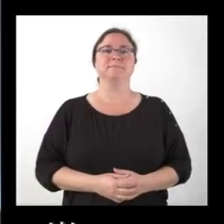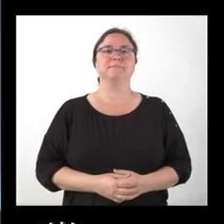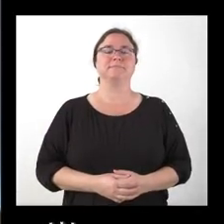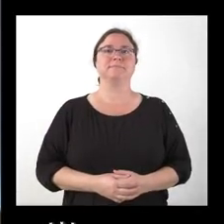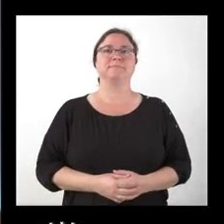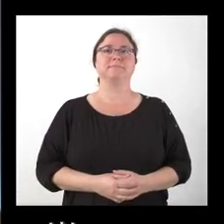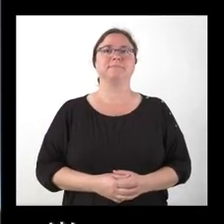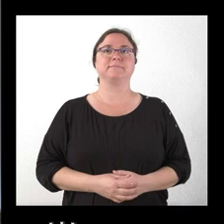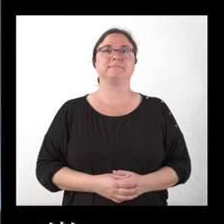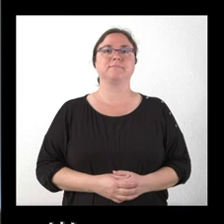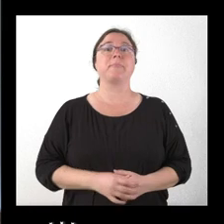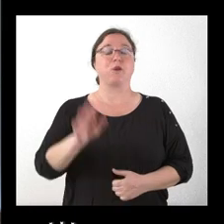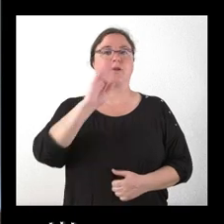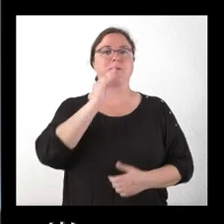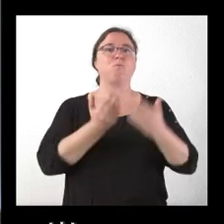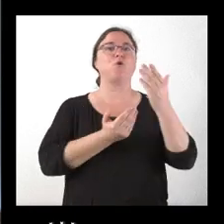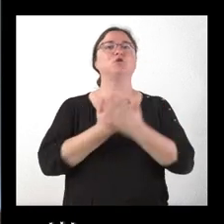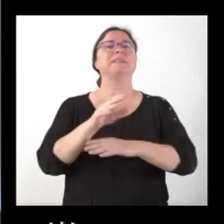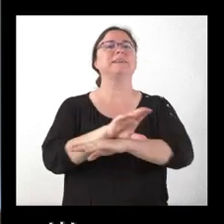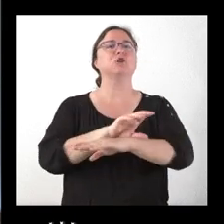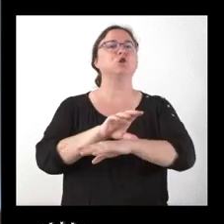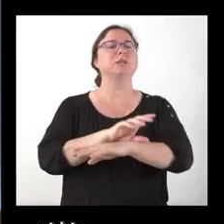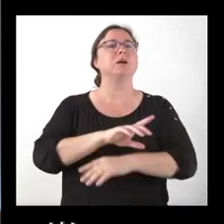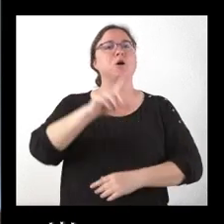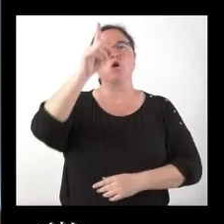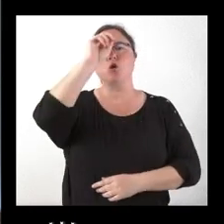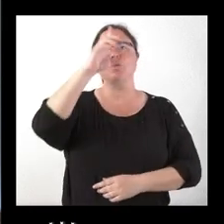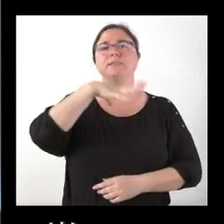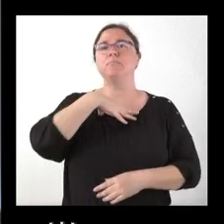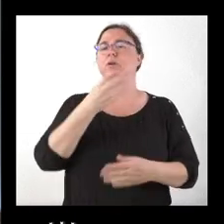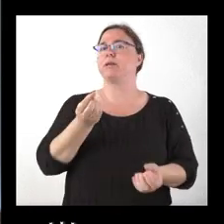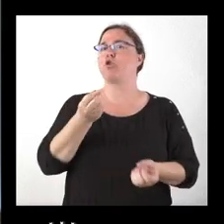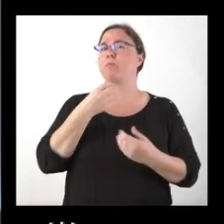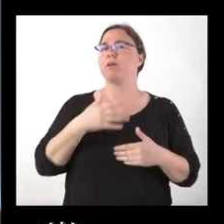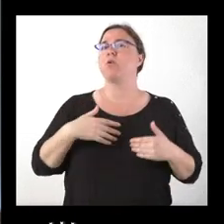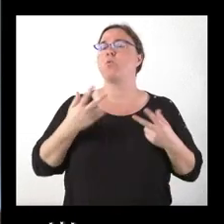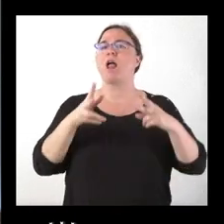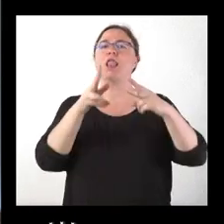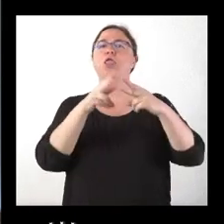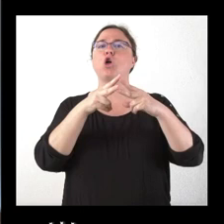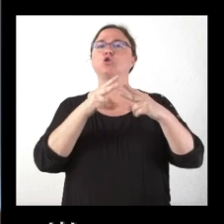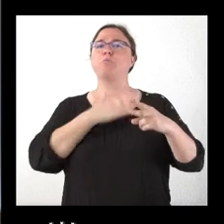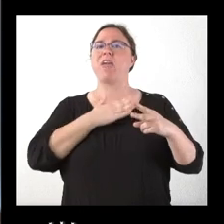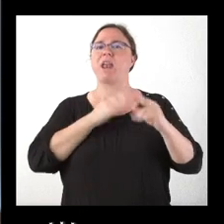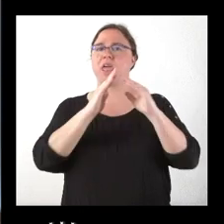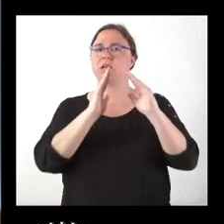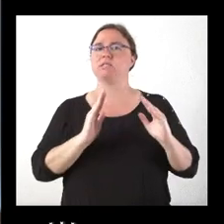Sí, sí, consejero. Buenos días. No sé si podía comentarnos cuáles son esos dos bienes que también están